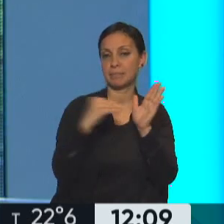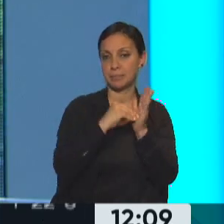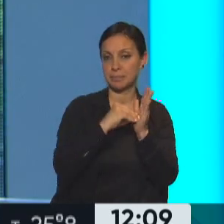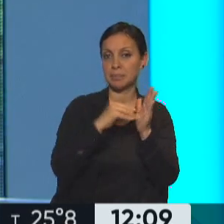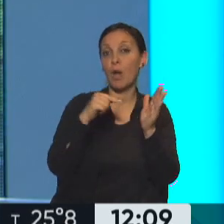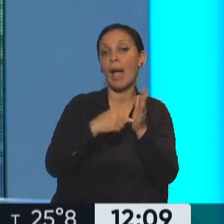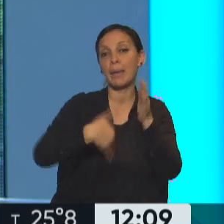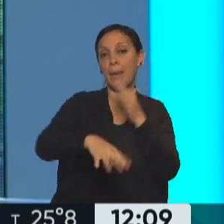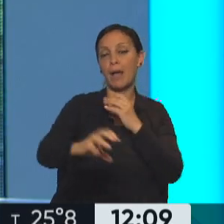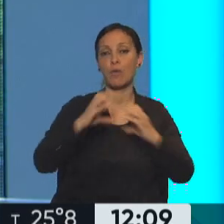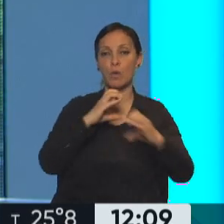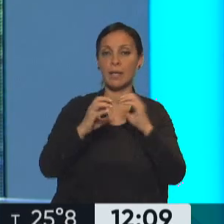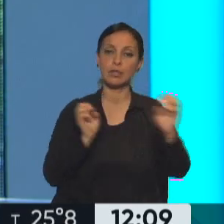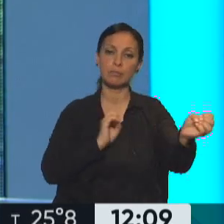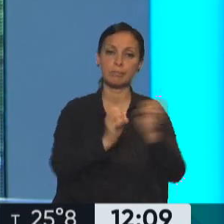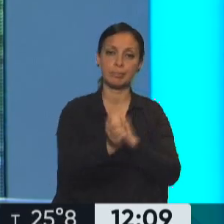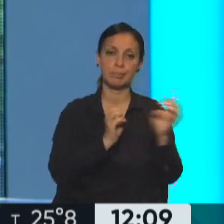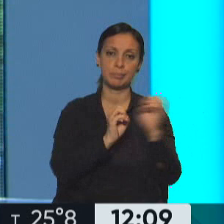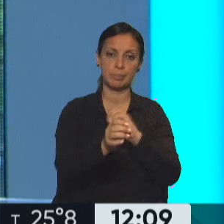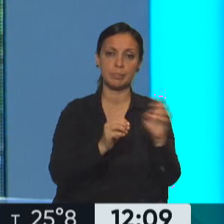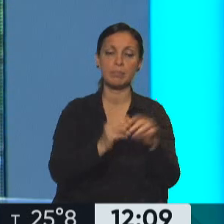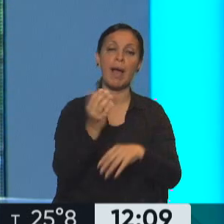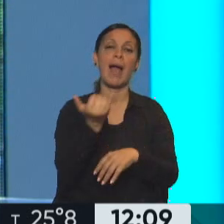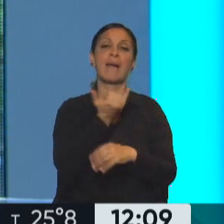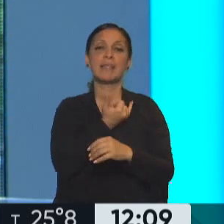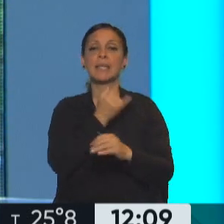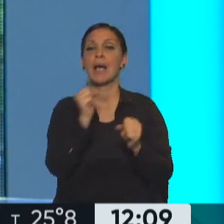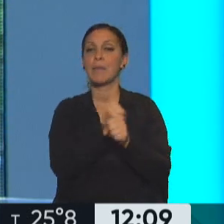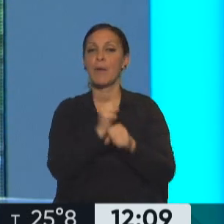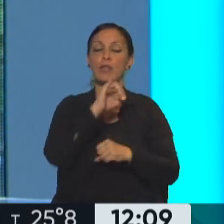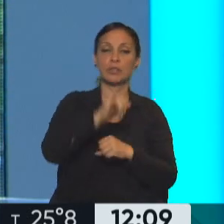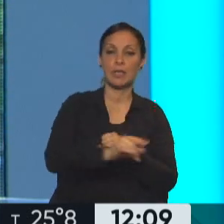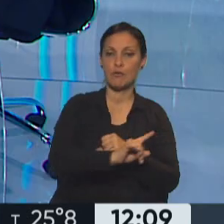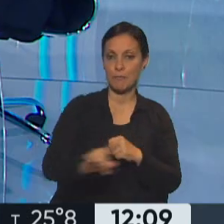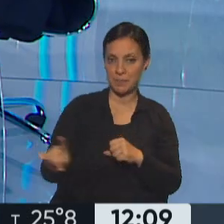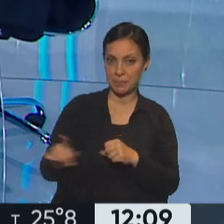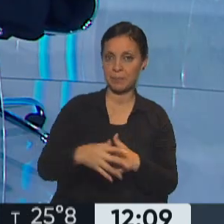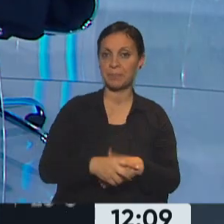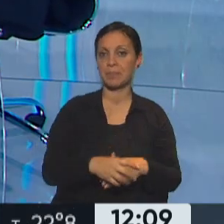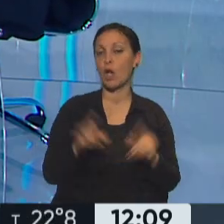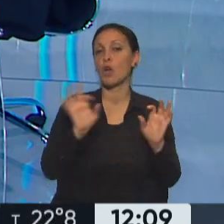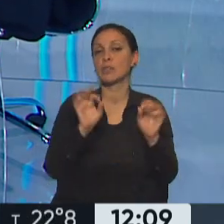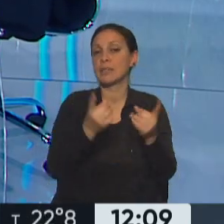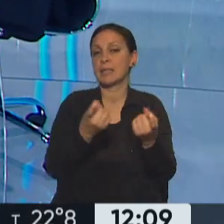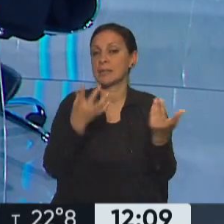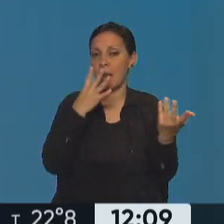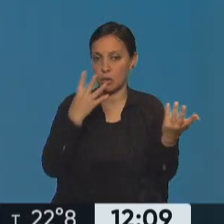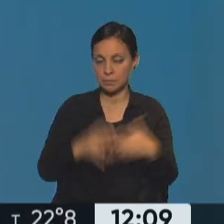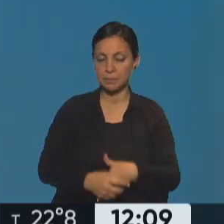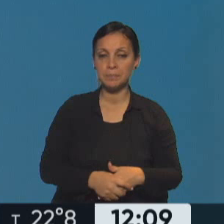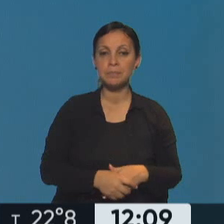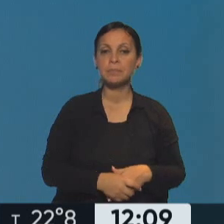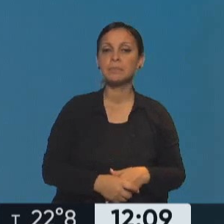las comunicaciones posteriores si está aprobada la inscripción o hay algún tipo de objeción. Bien,